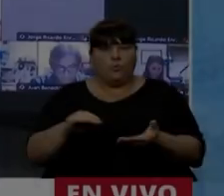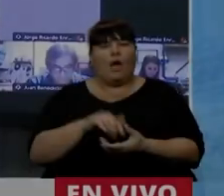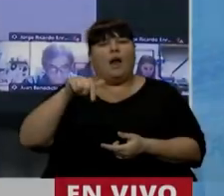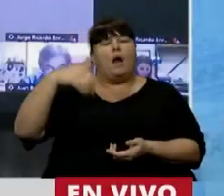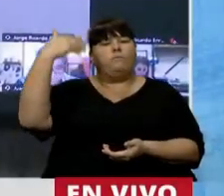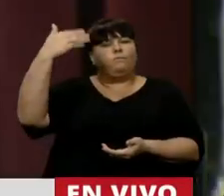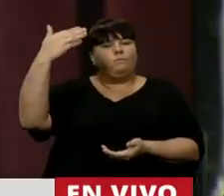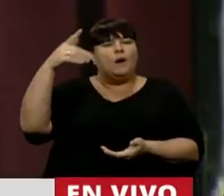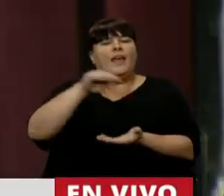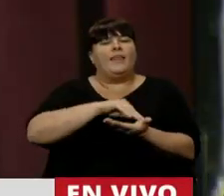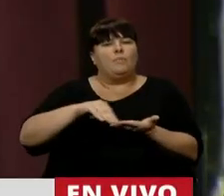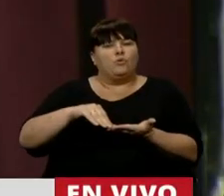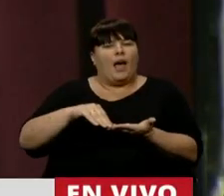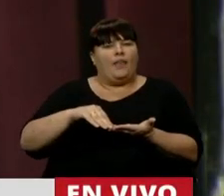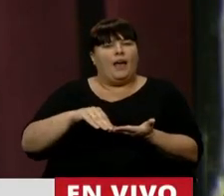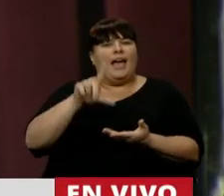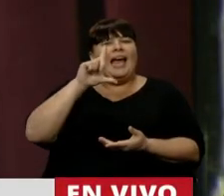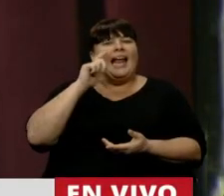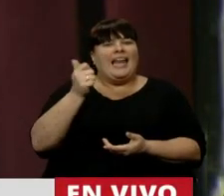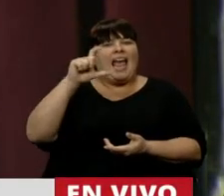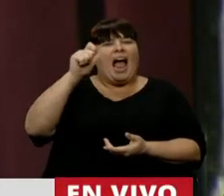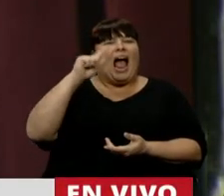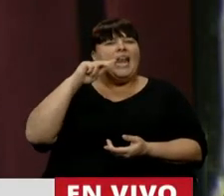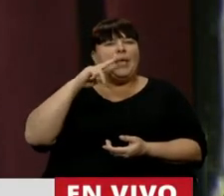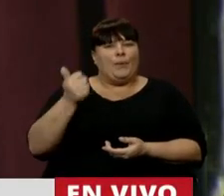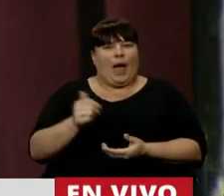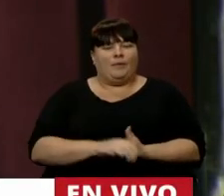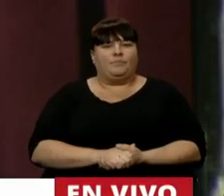Tiene la palabra la diputada Lía Verónica Calibá.